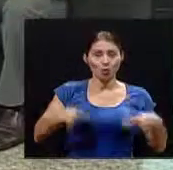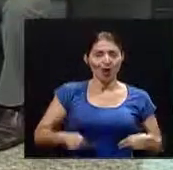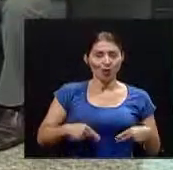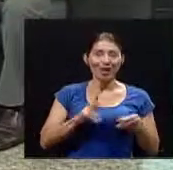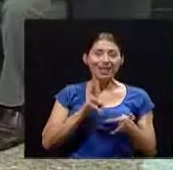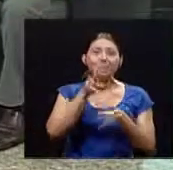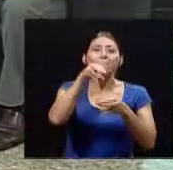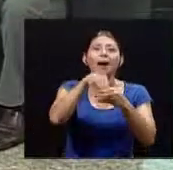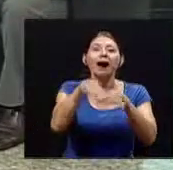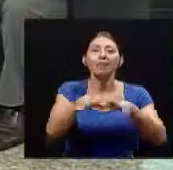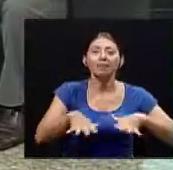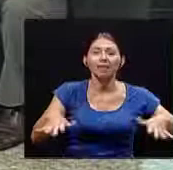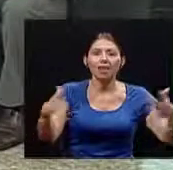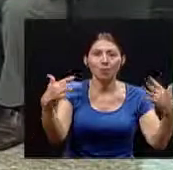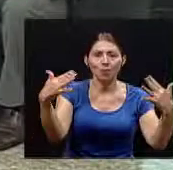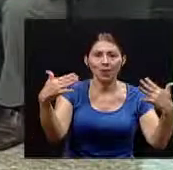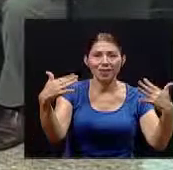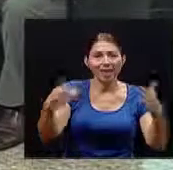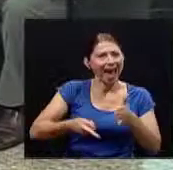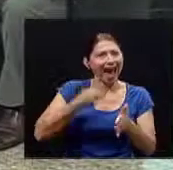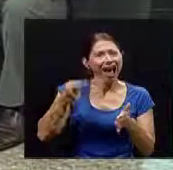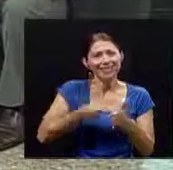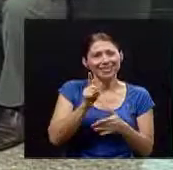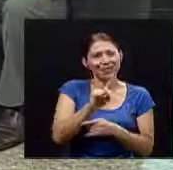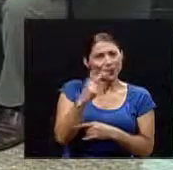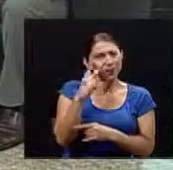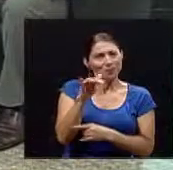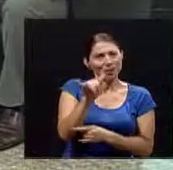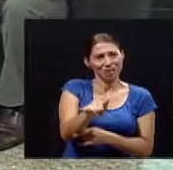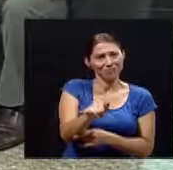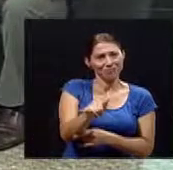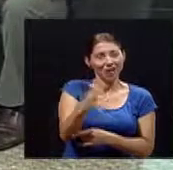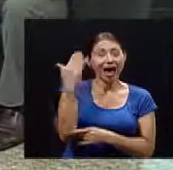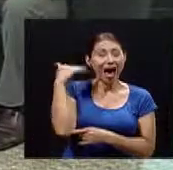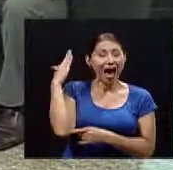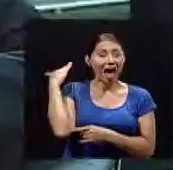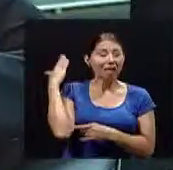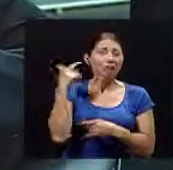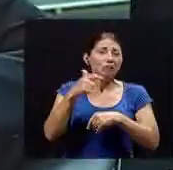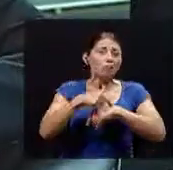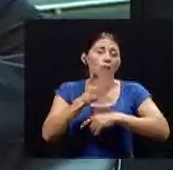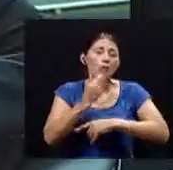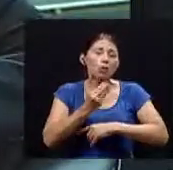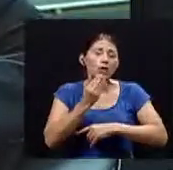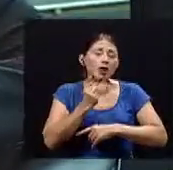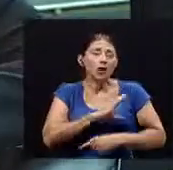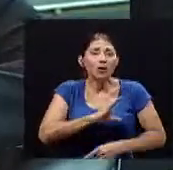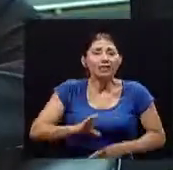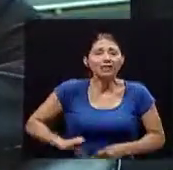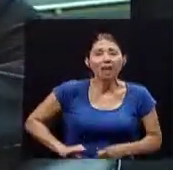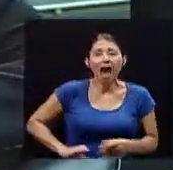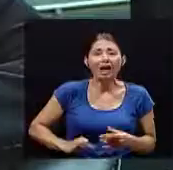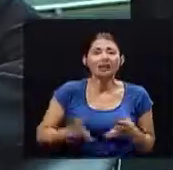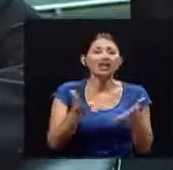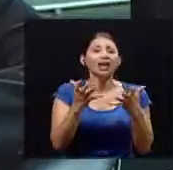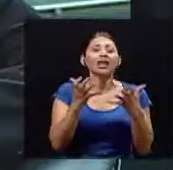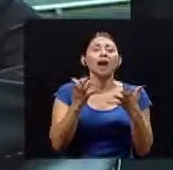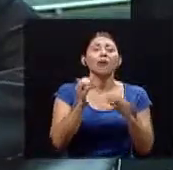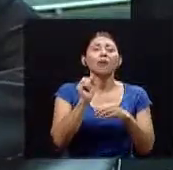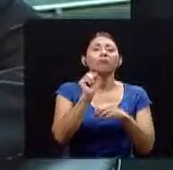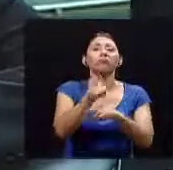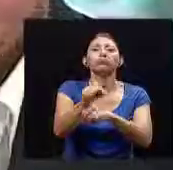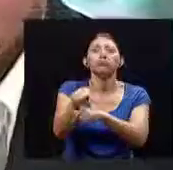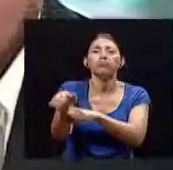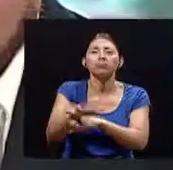muchas veces pretendemos mirarlo y fue la tradición casi que judío-cristiana de dominar y conquistar la naturaleza, ¿verdad?